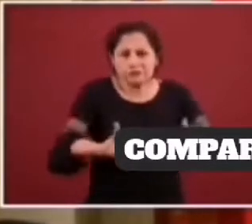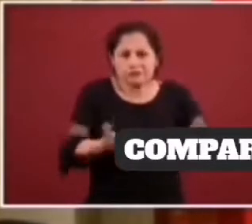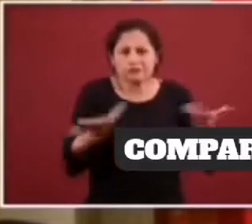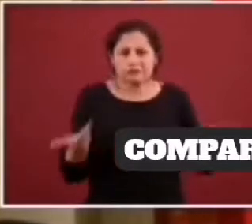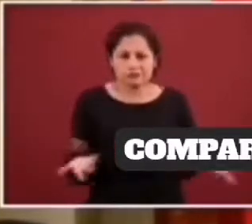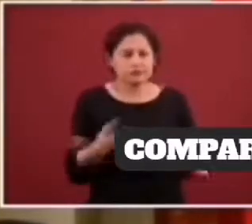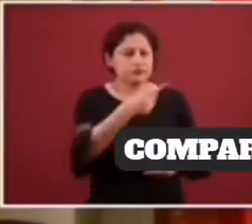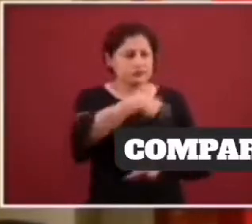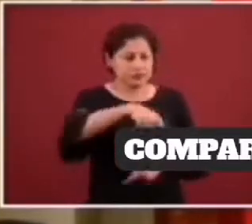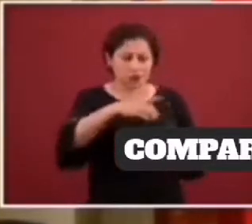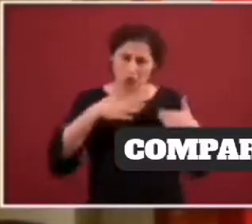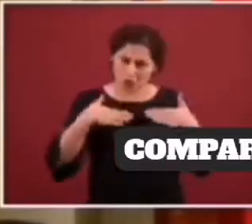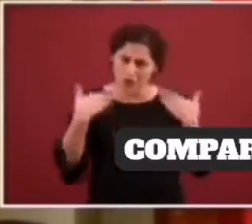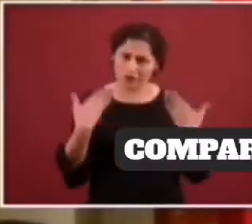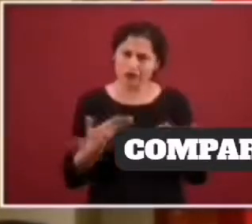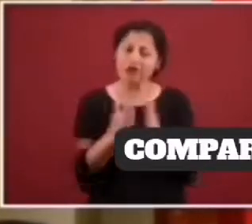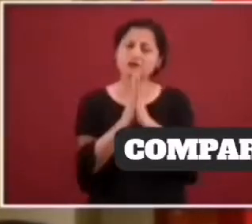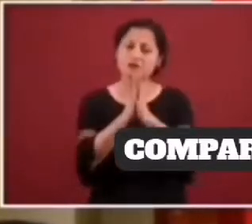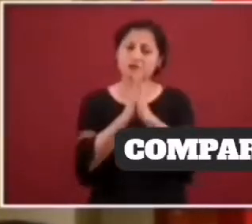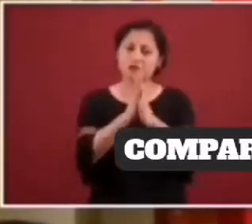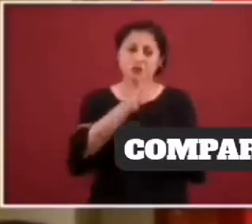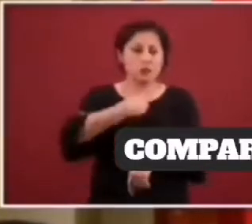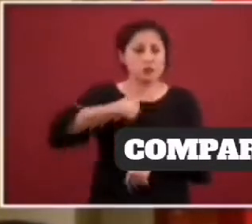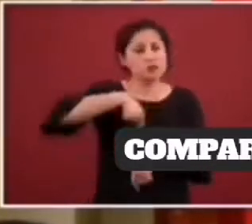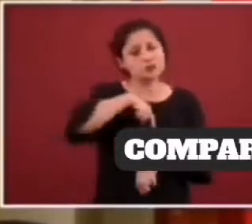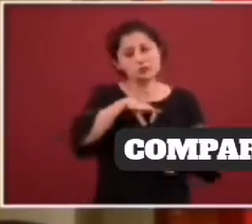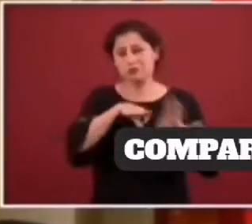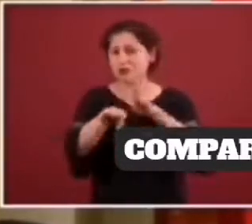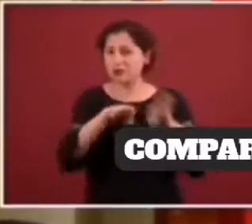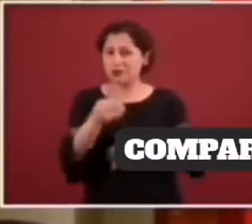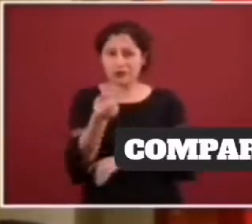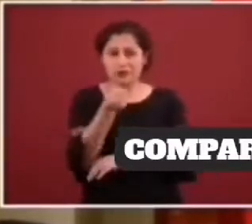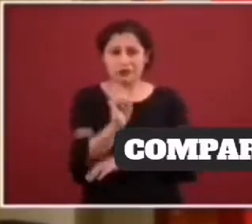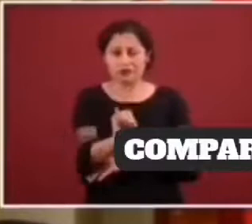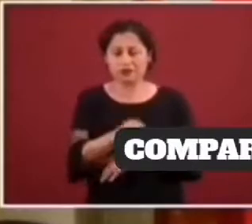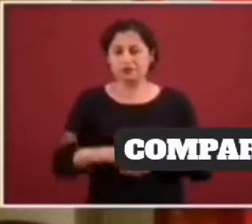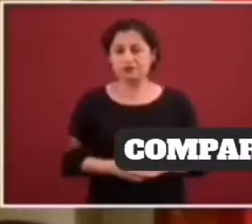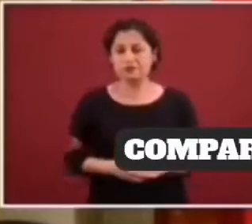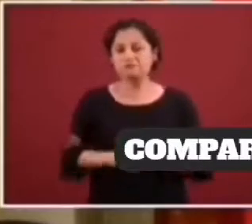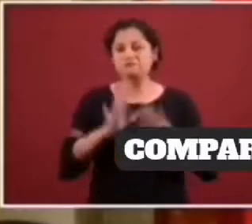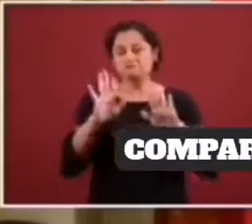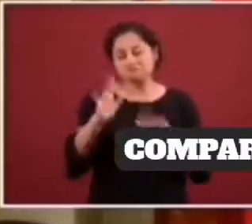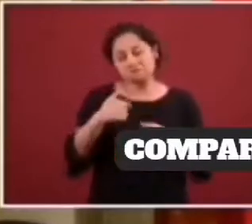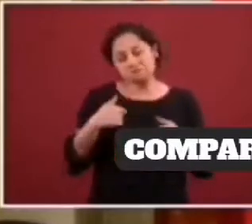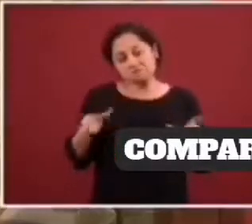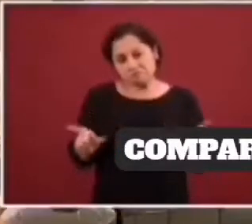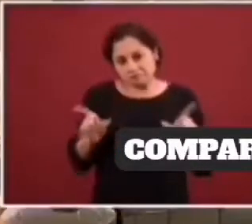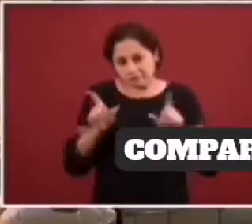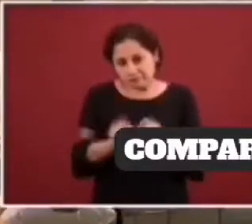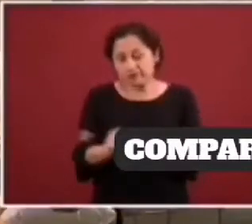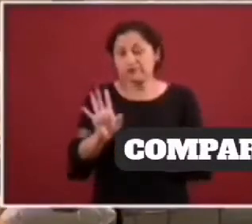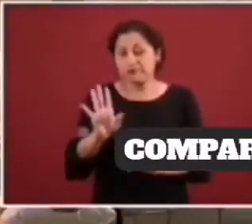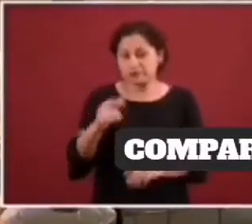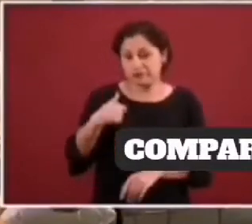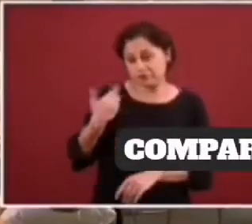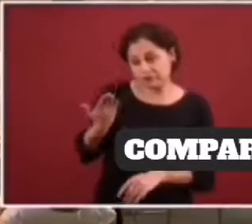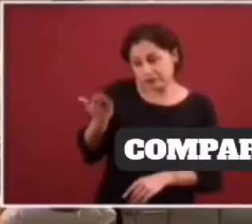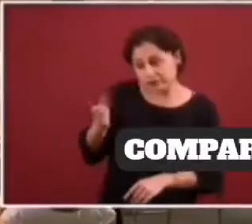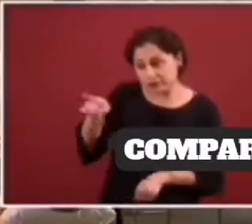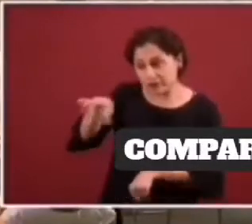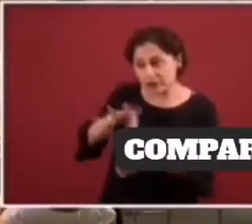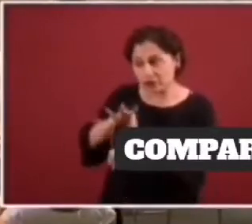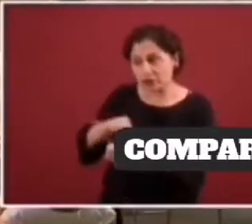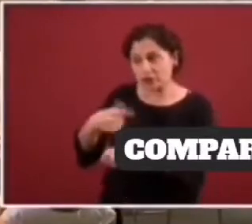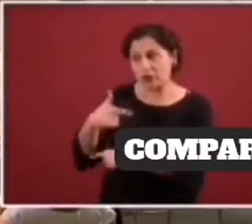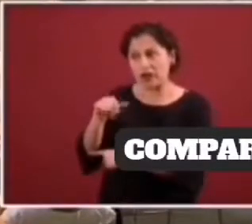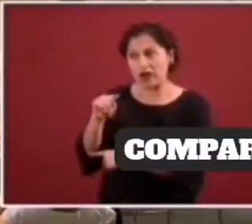Yo con esto finalizo y quisiera, si así lo considera el doctor López-Gatell, en